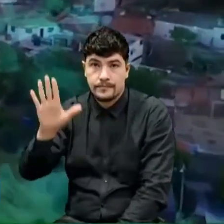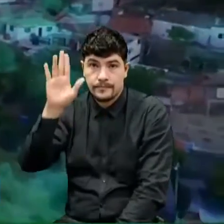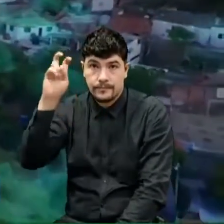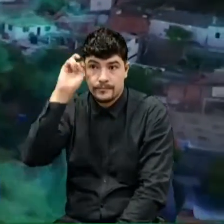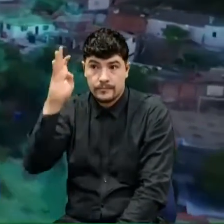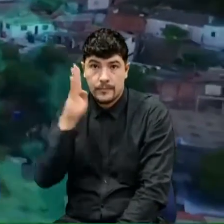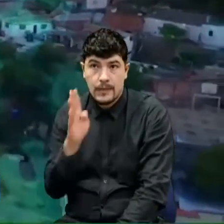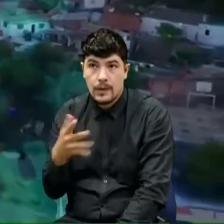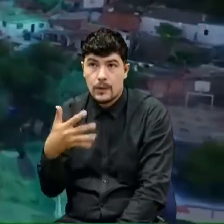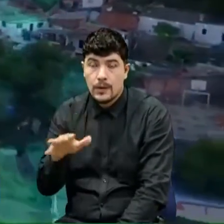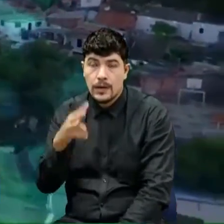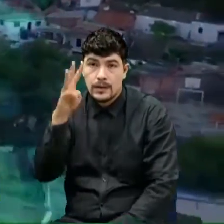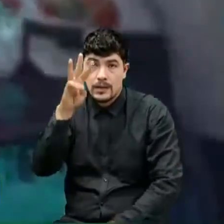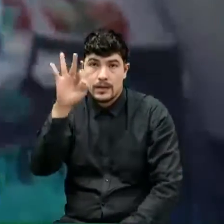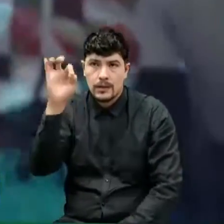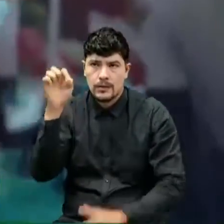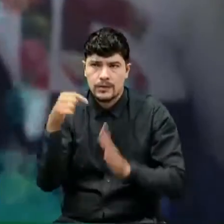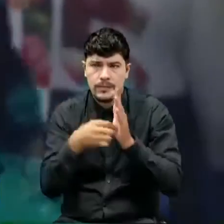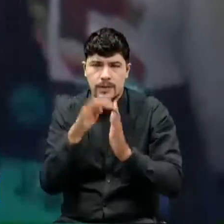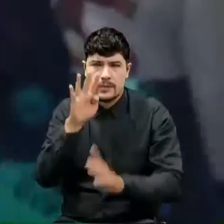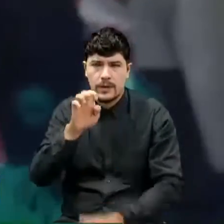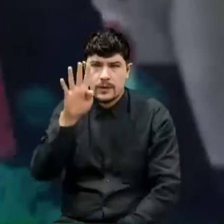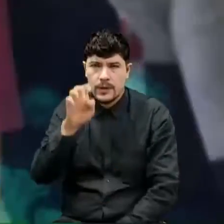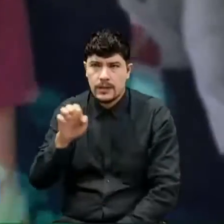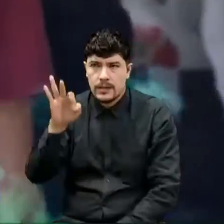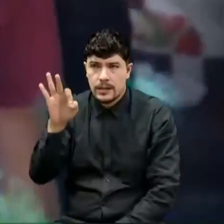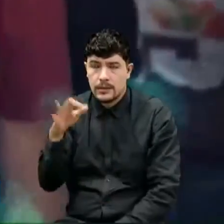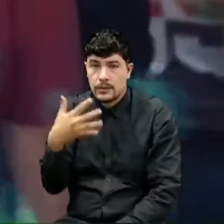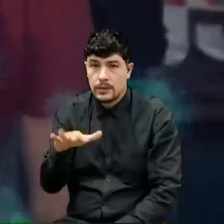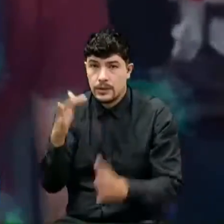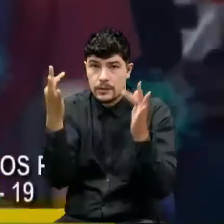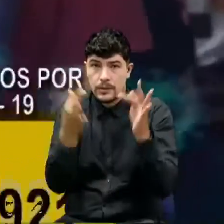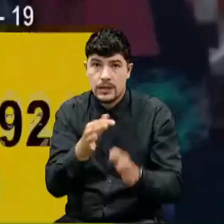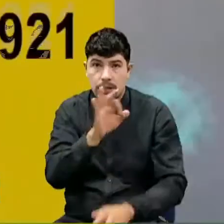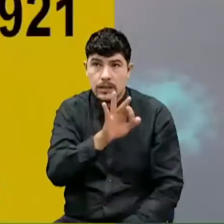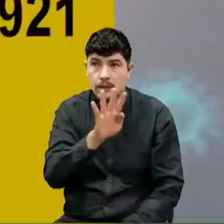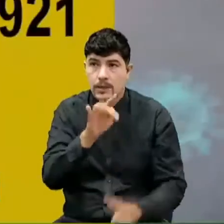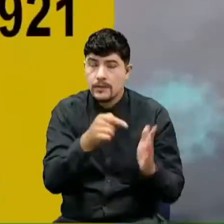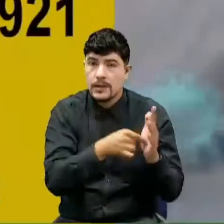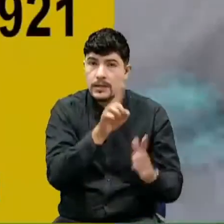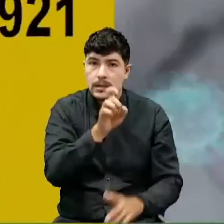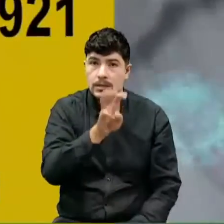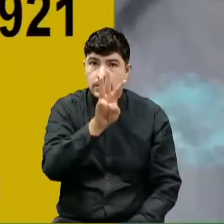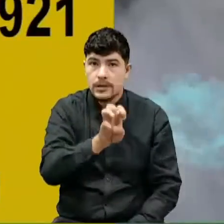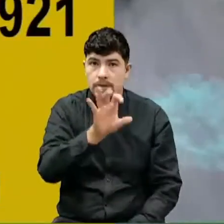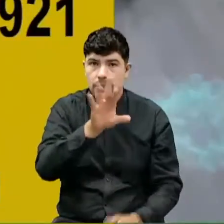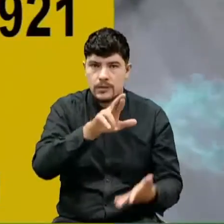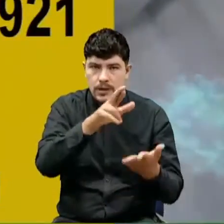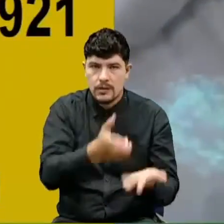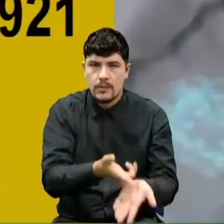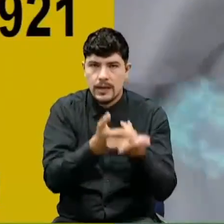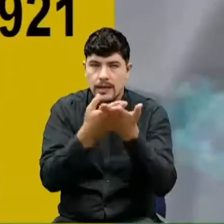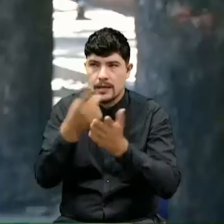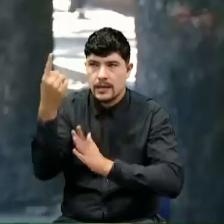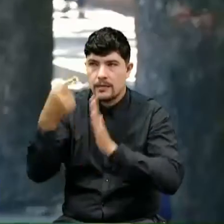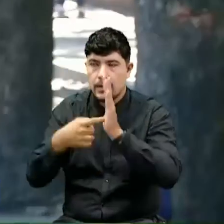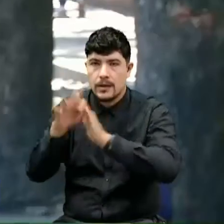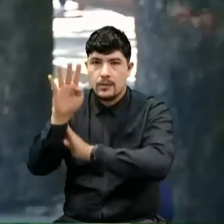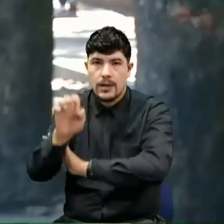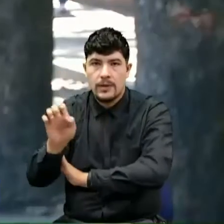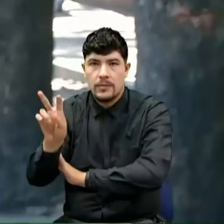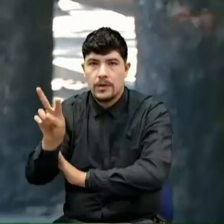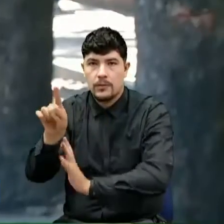993 casos confirmados, 34 mil 685 recuperados y mil 921 fallecidos.